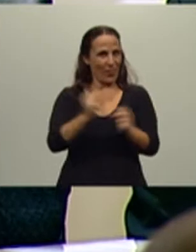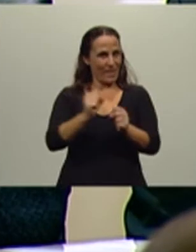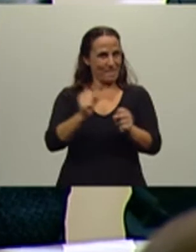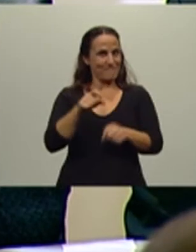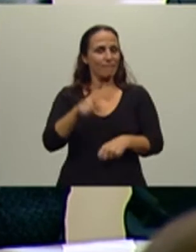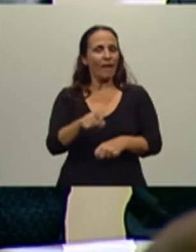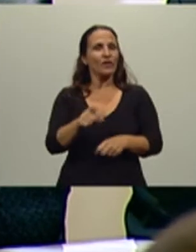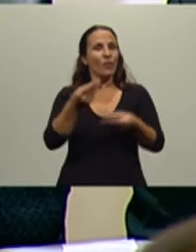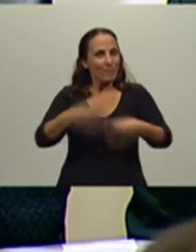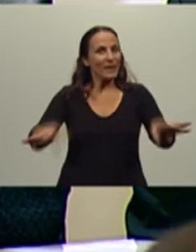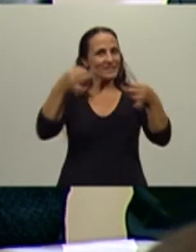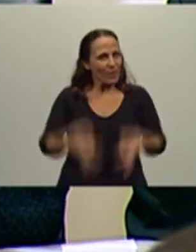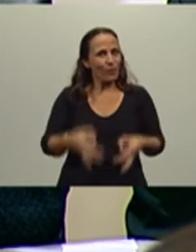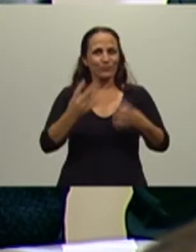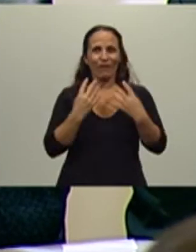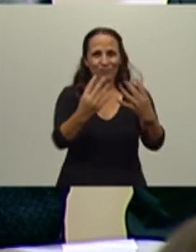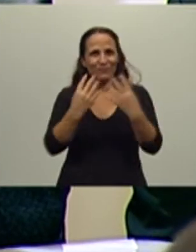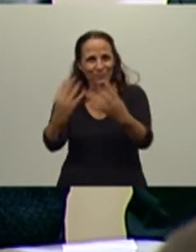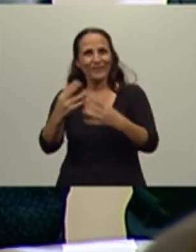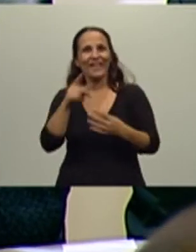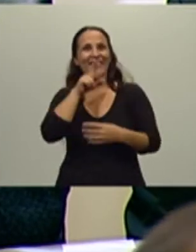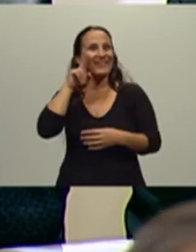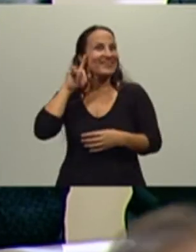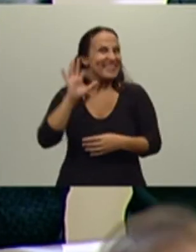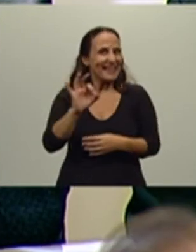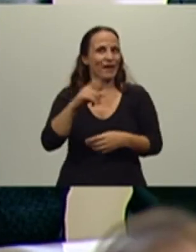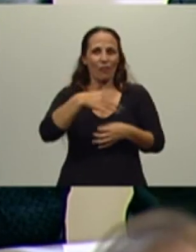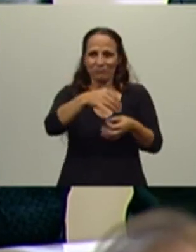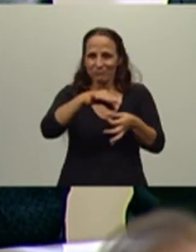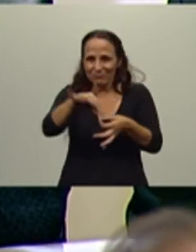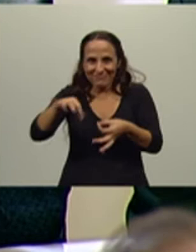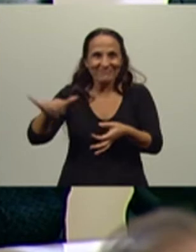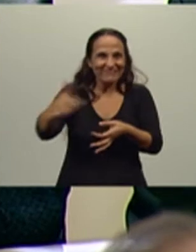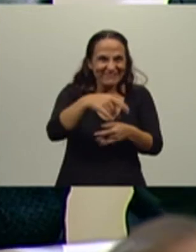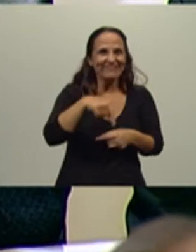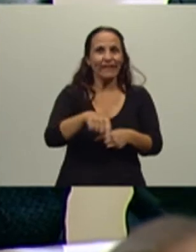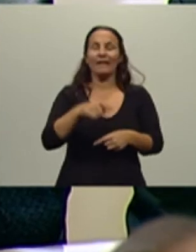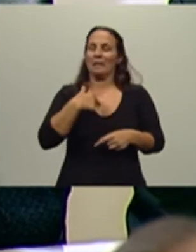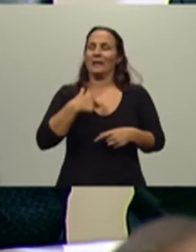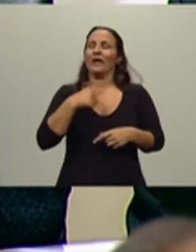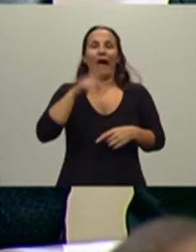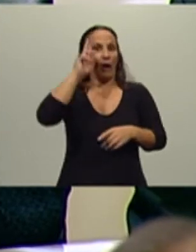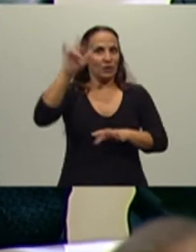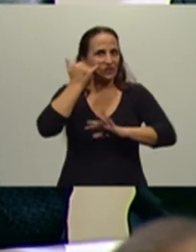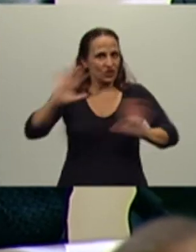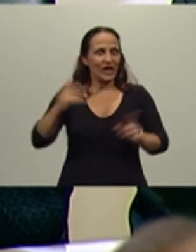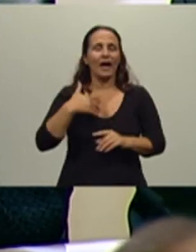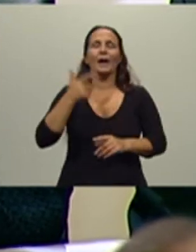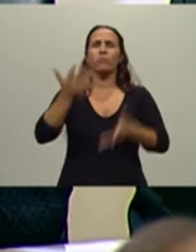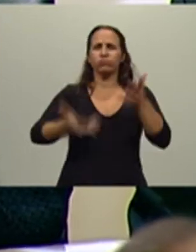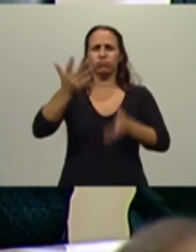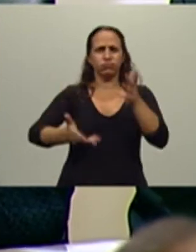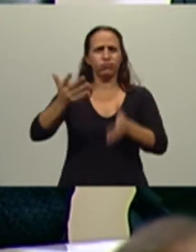la siembra del trigo. Anunciamos también que hemos autorizado a exportar medio millón de toneladas